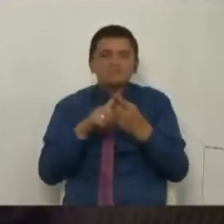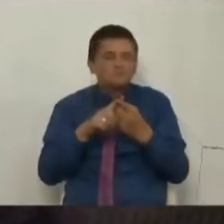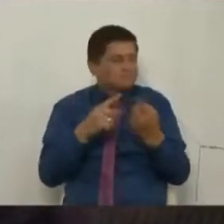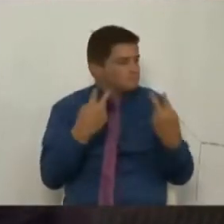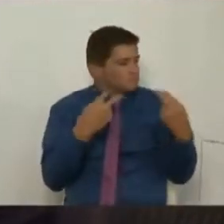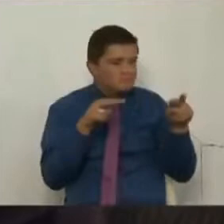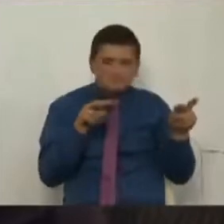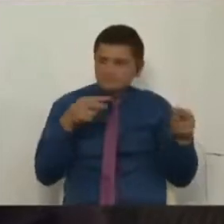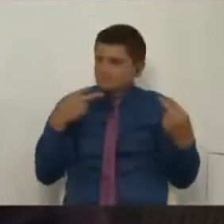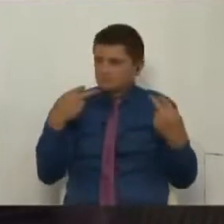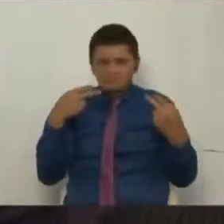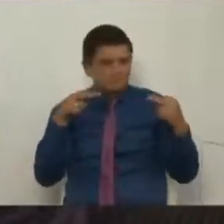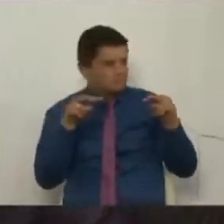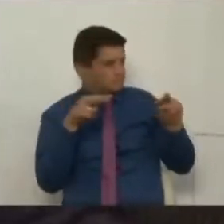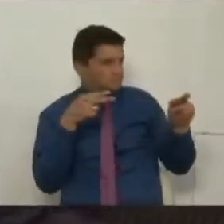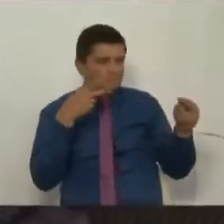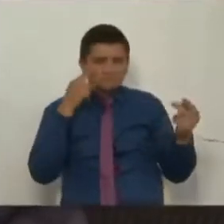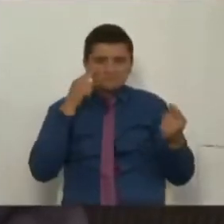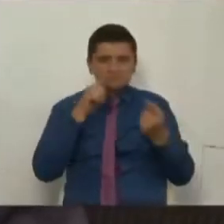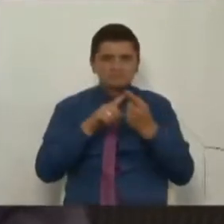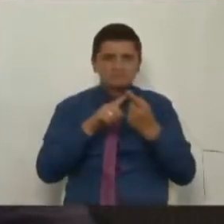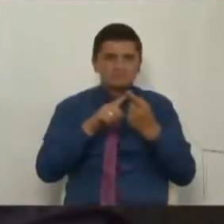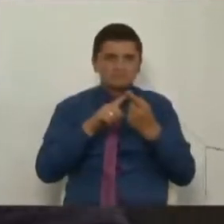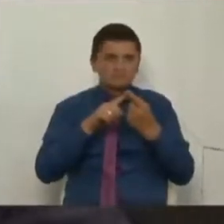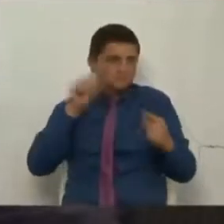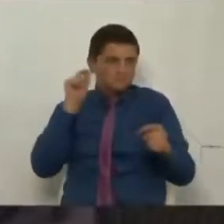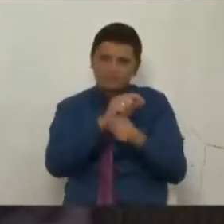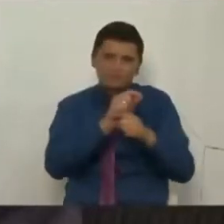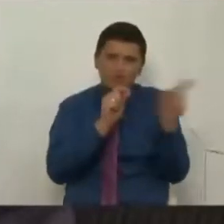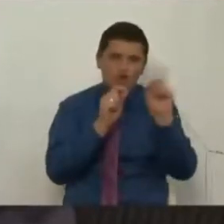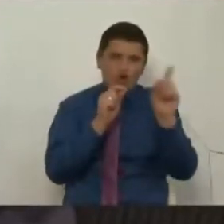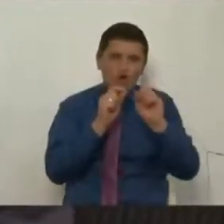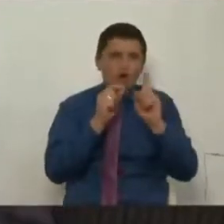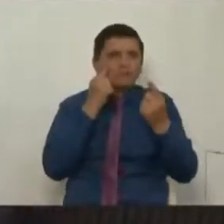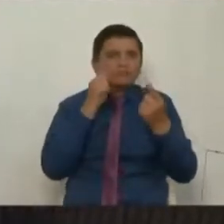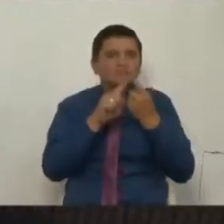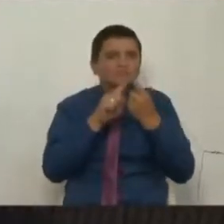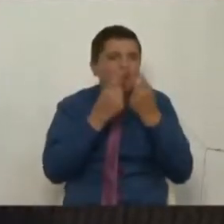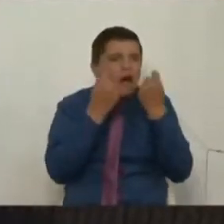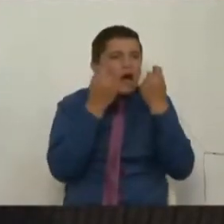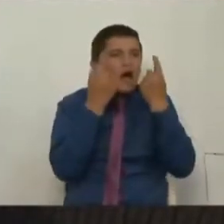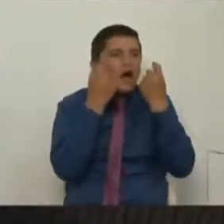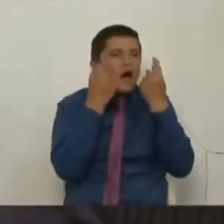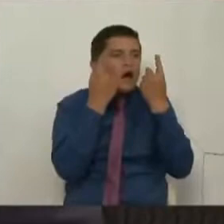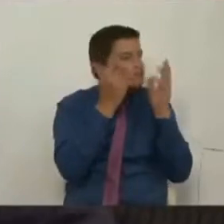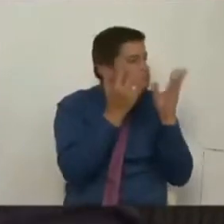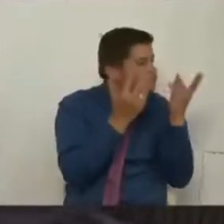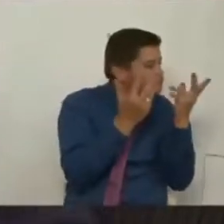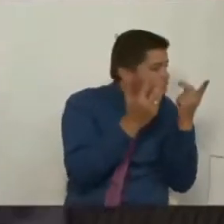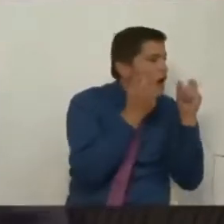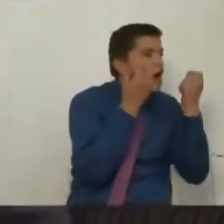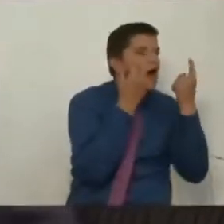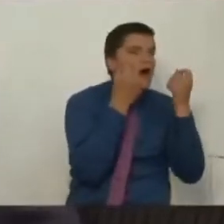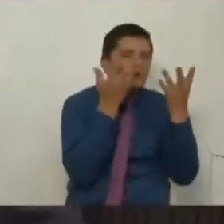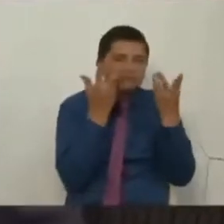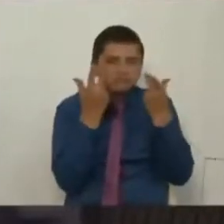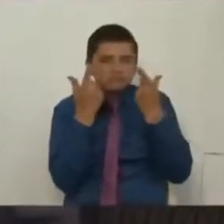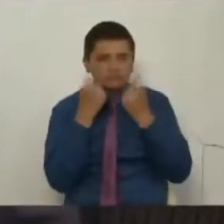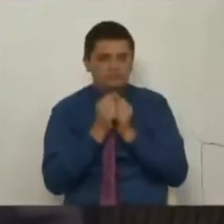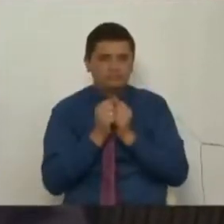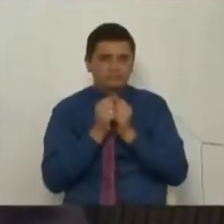y a cambio de descalificarnos, entendernos qué fue lo importante del acuerdo frente a la JEP,